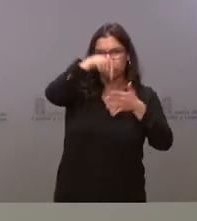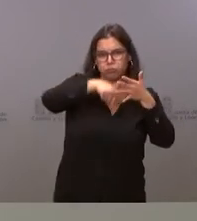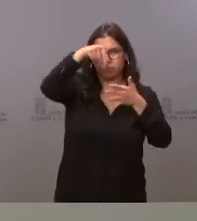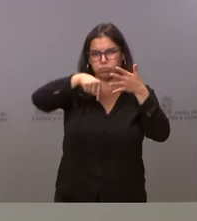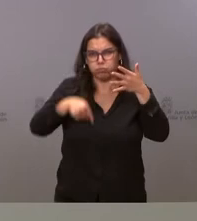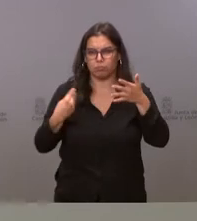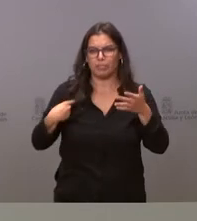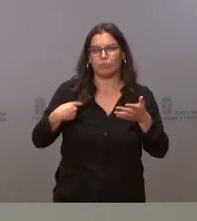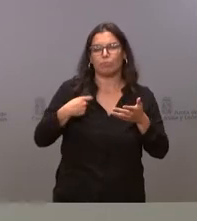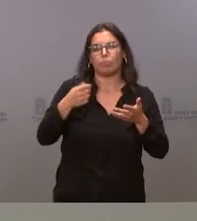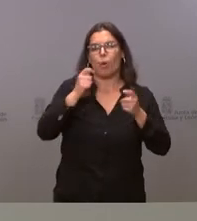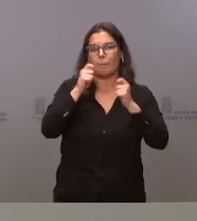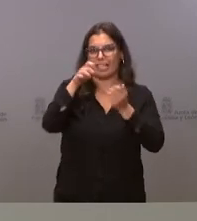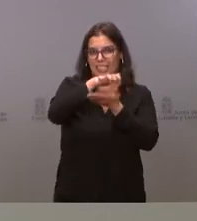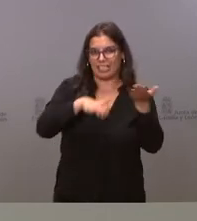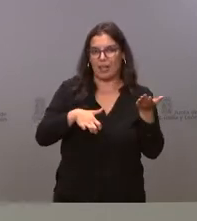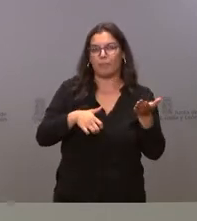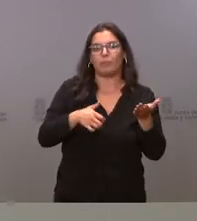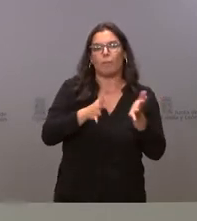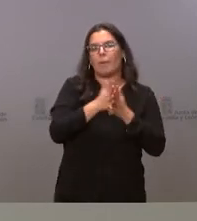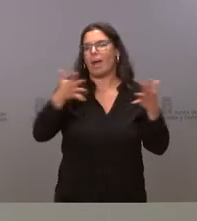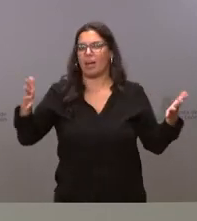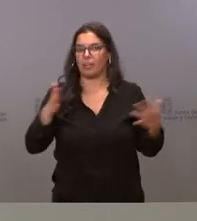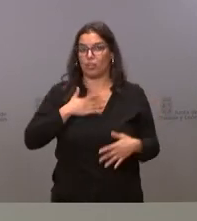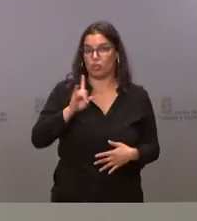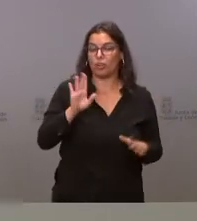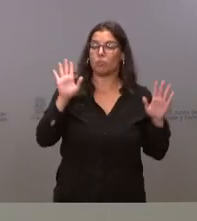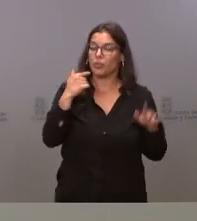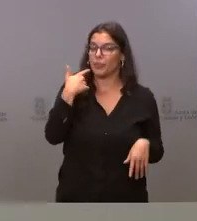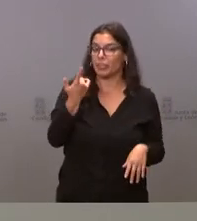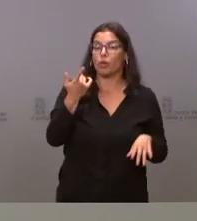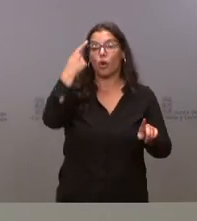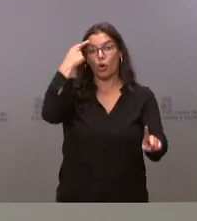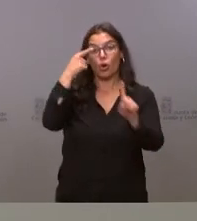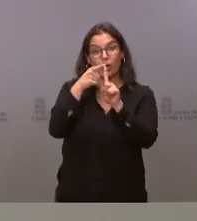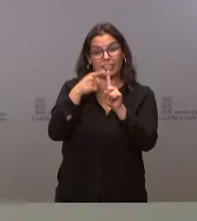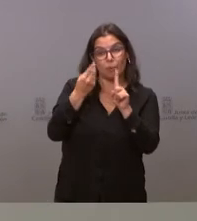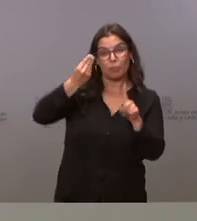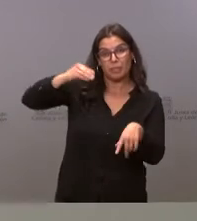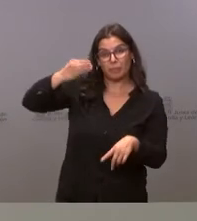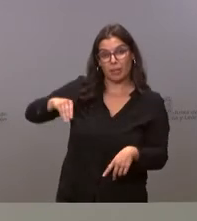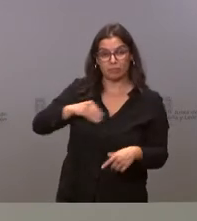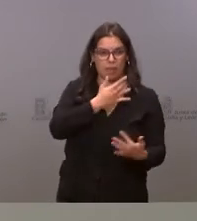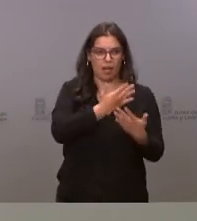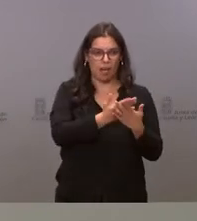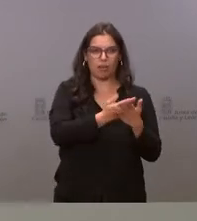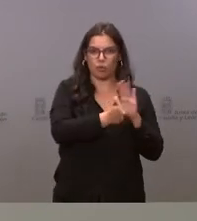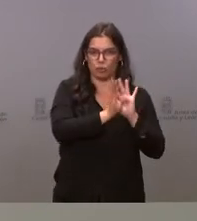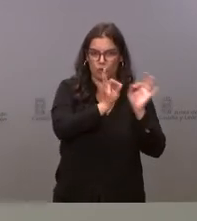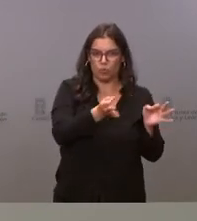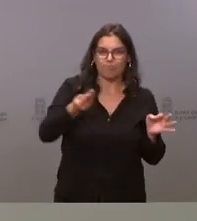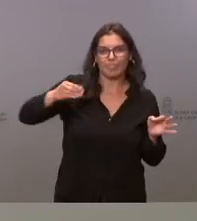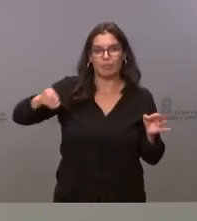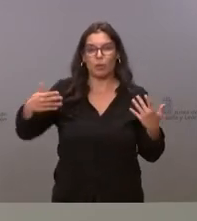nota de prensa. Yo tampoco quiero detenerme, pero sí comentar que como objetivos adicionales sobre los cuales veníamos trabajando está